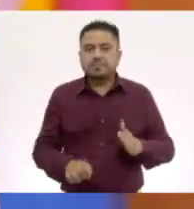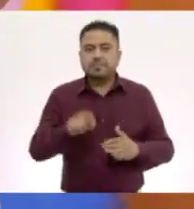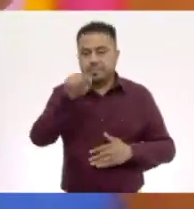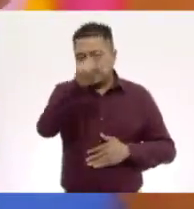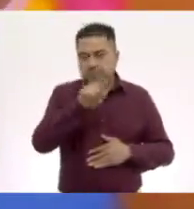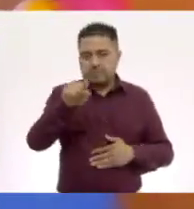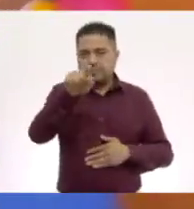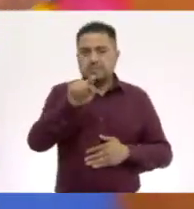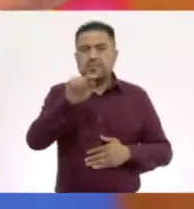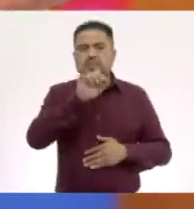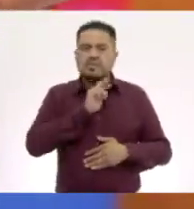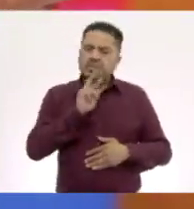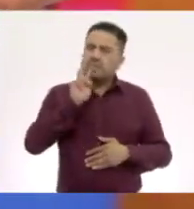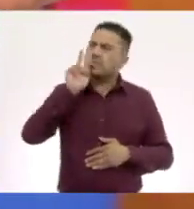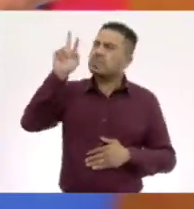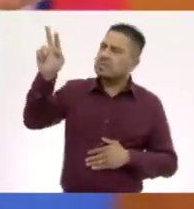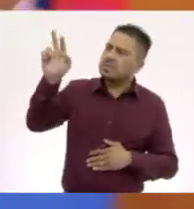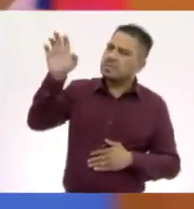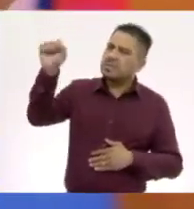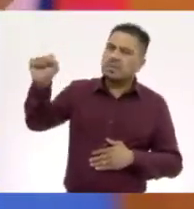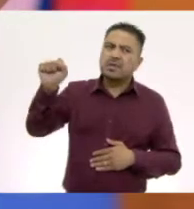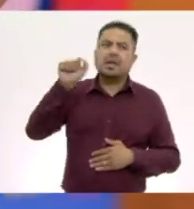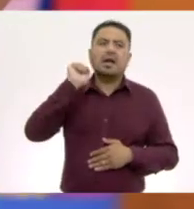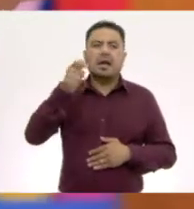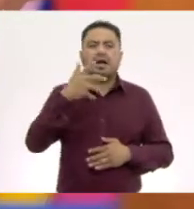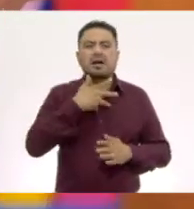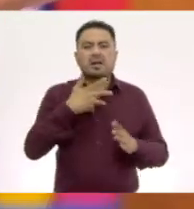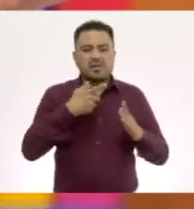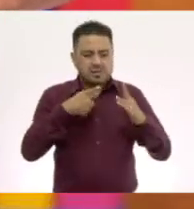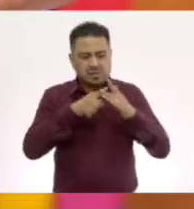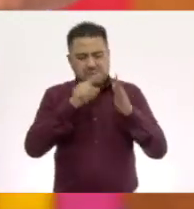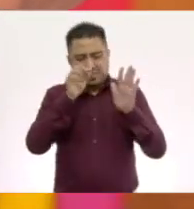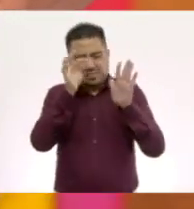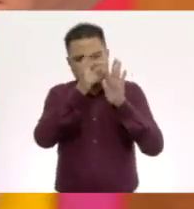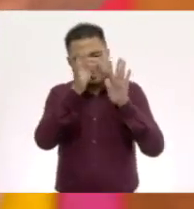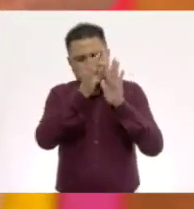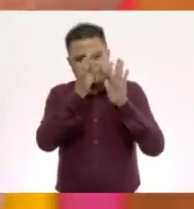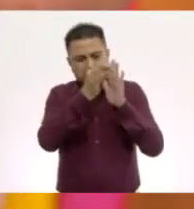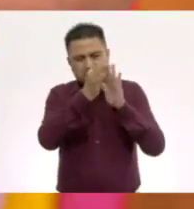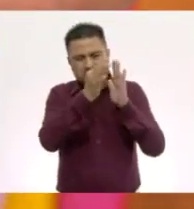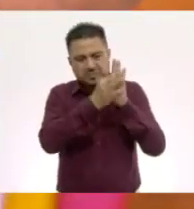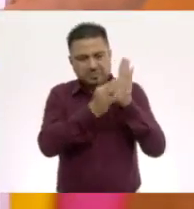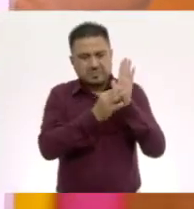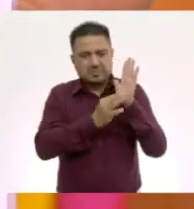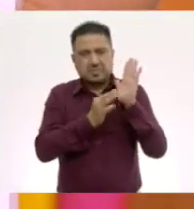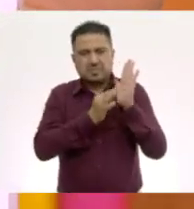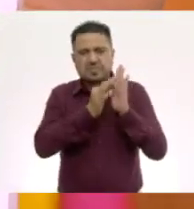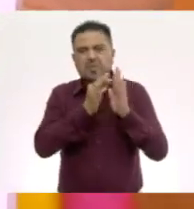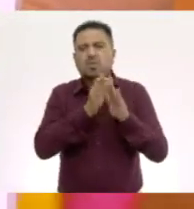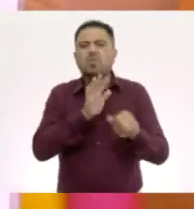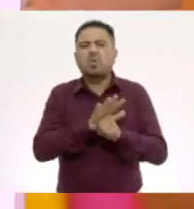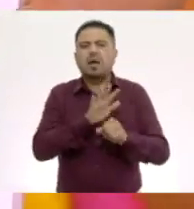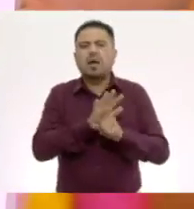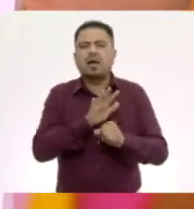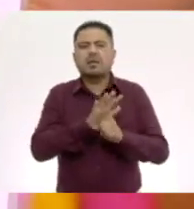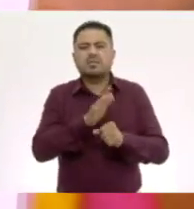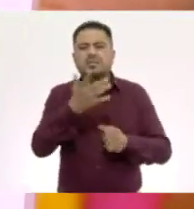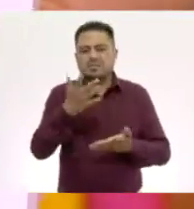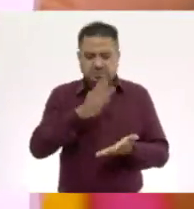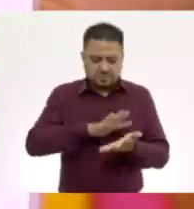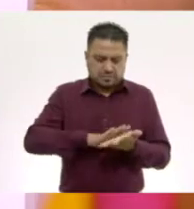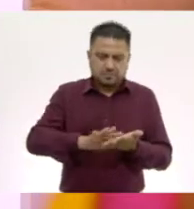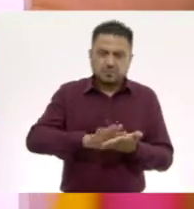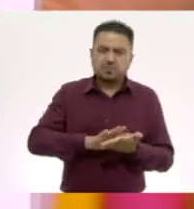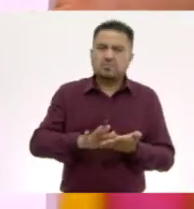si ustedes alcanzan a ver, tiene unos puntitos que son el relieve con el cual a través de la yema de los